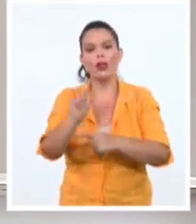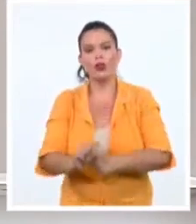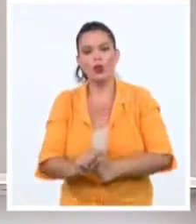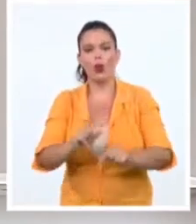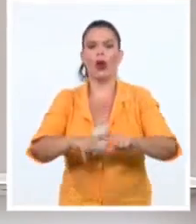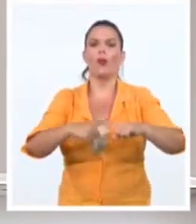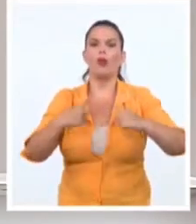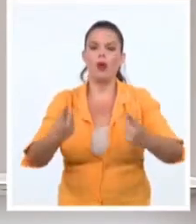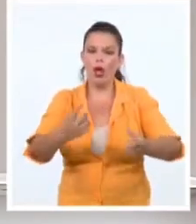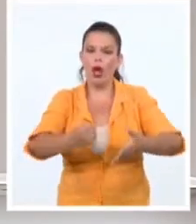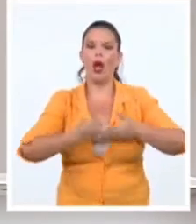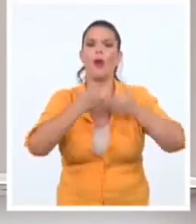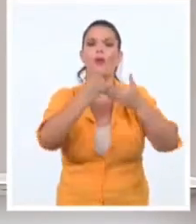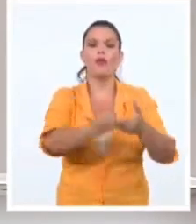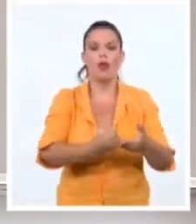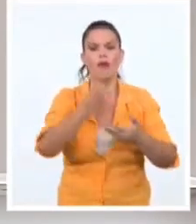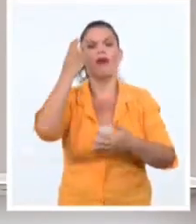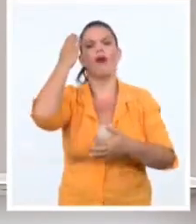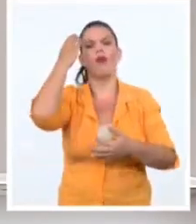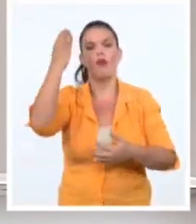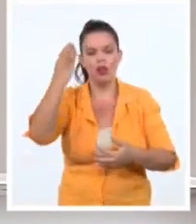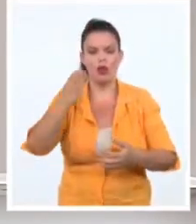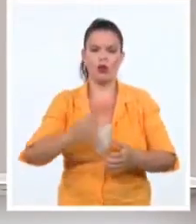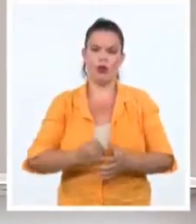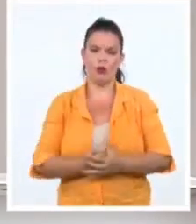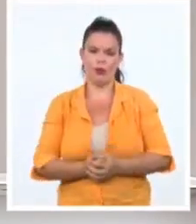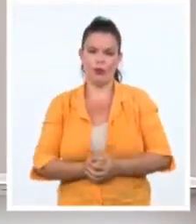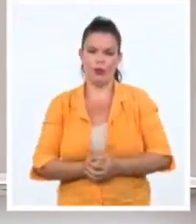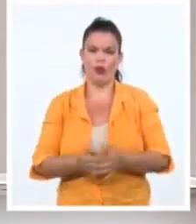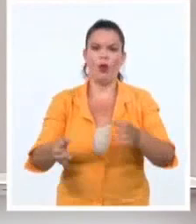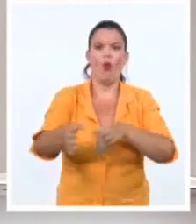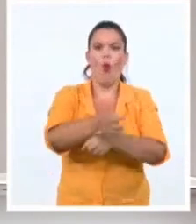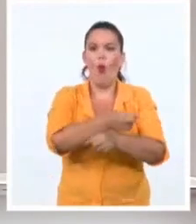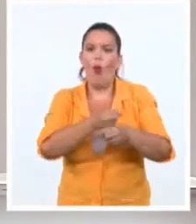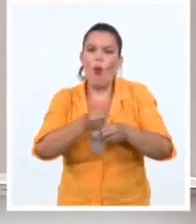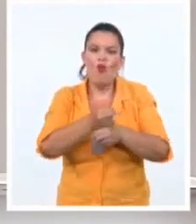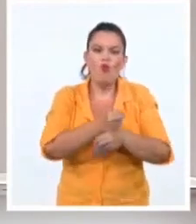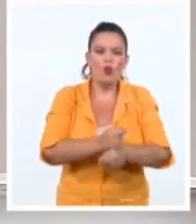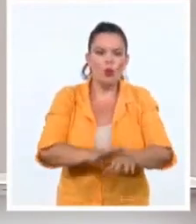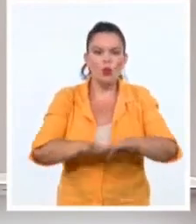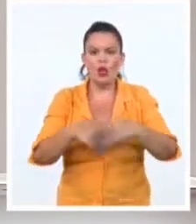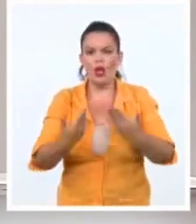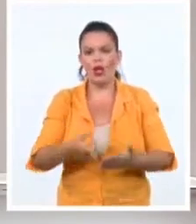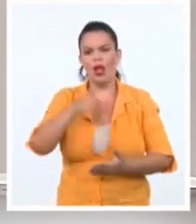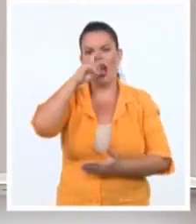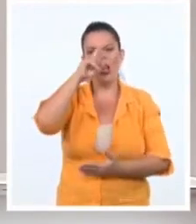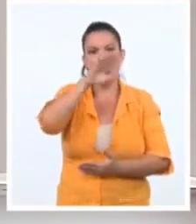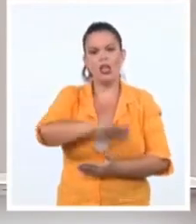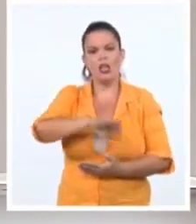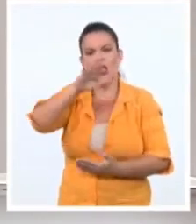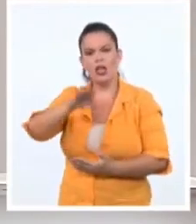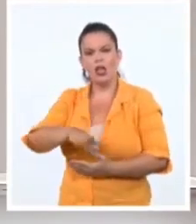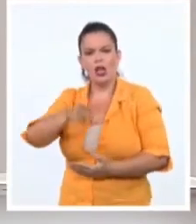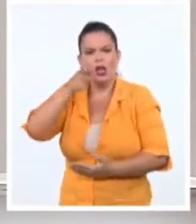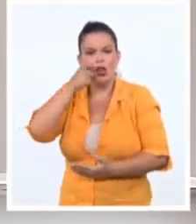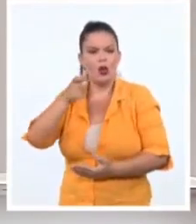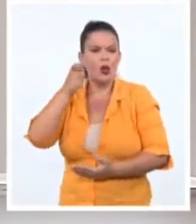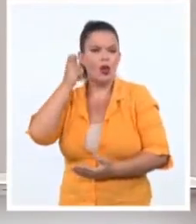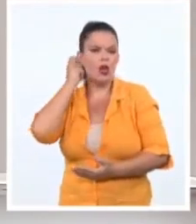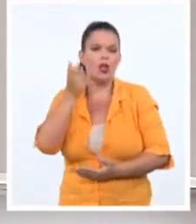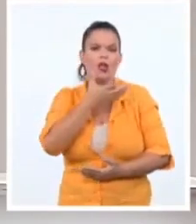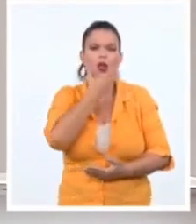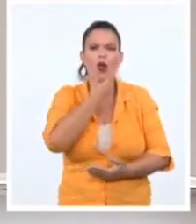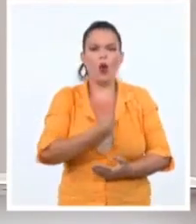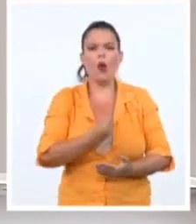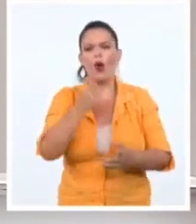o seguidoras del gobierno nacional. Utilización de niños, niñas y adolescentes para preparar